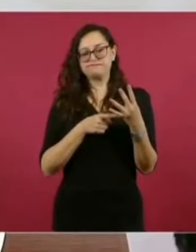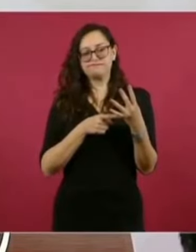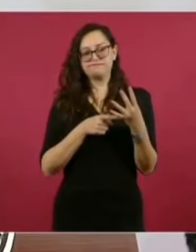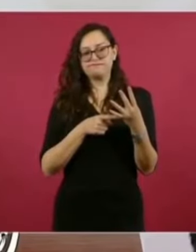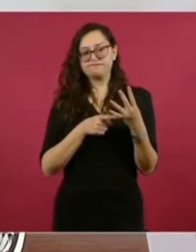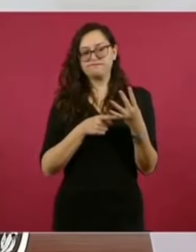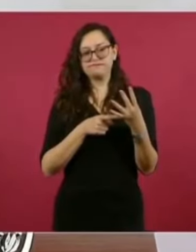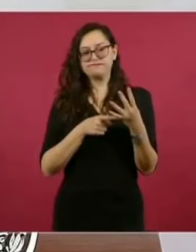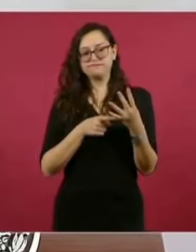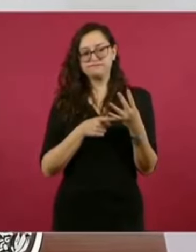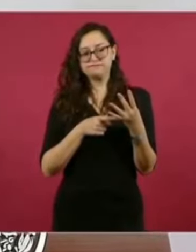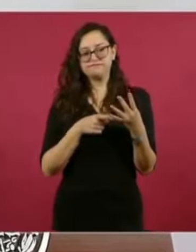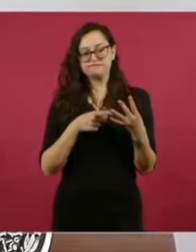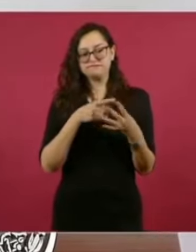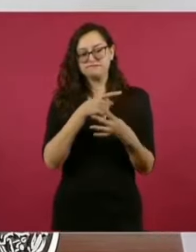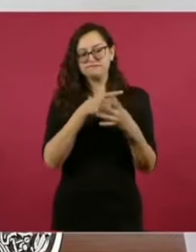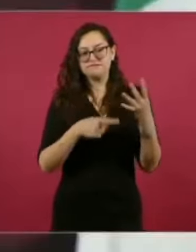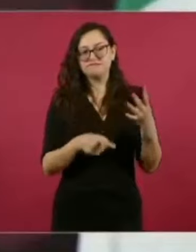caracterizan.